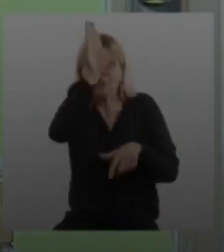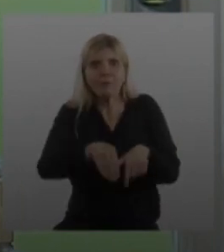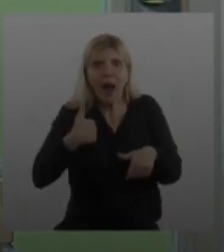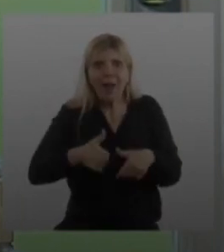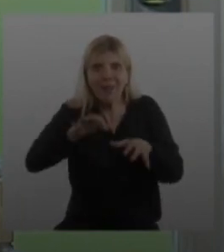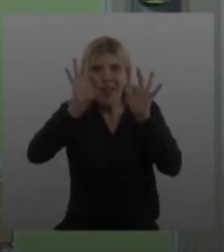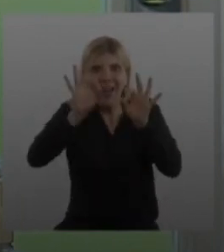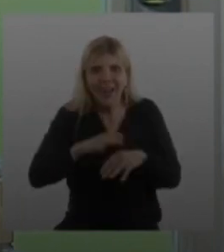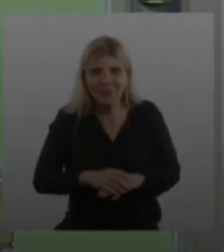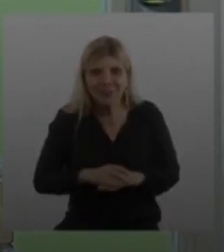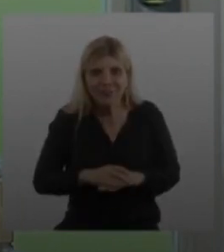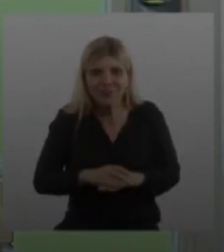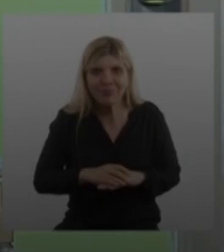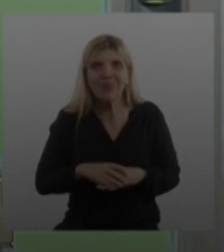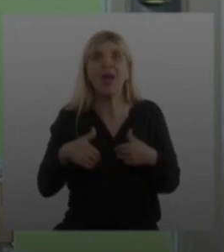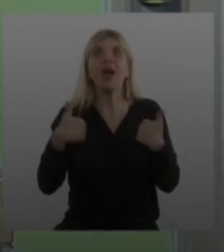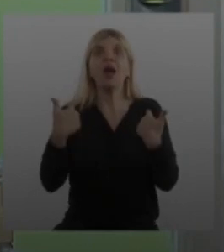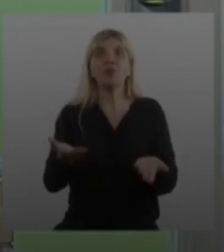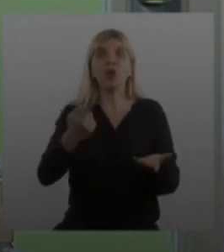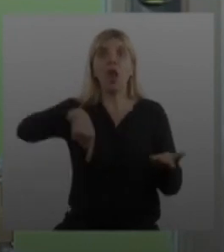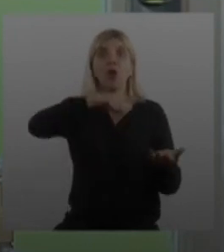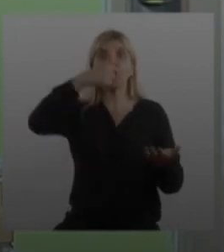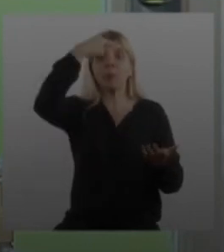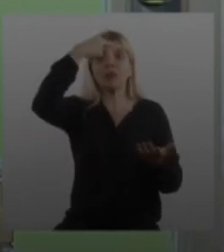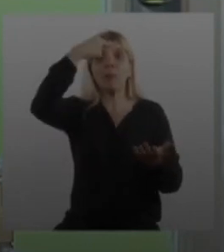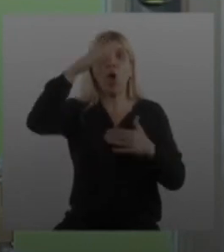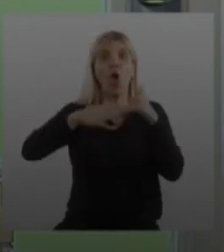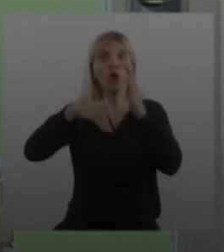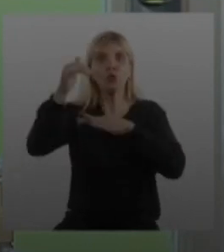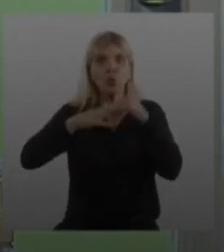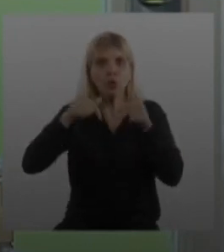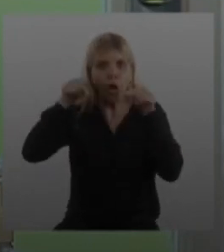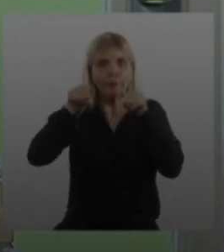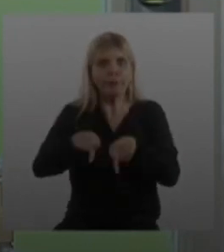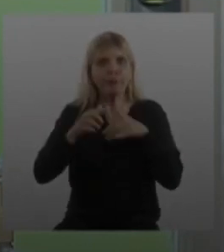Para nosotros la construcción es verdaderamente